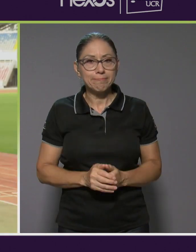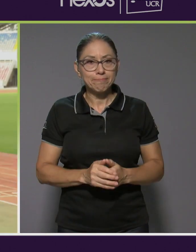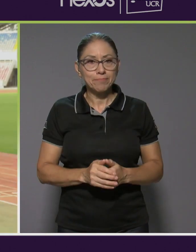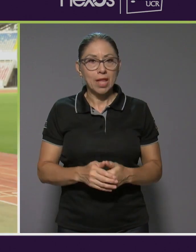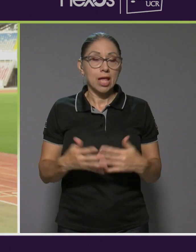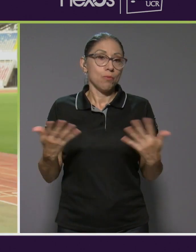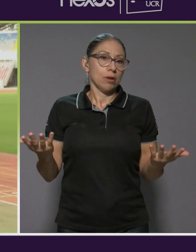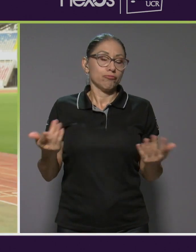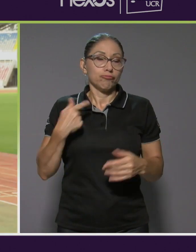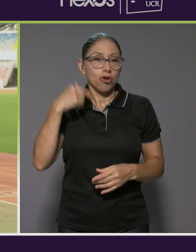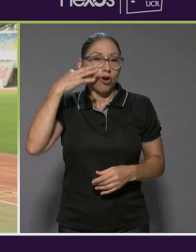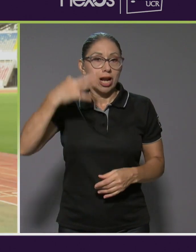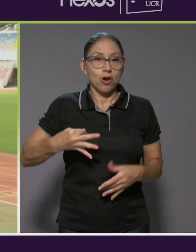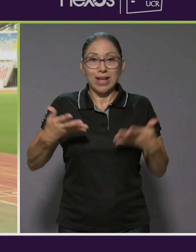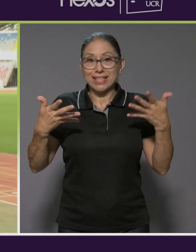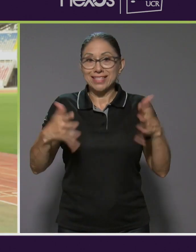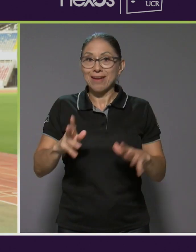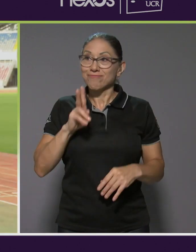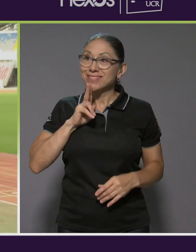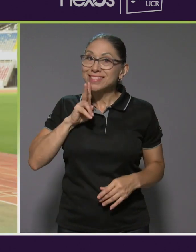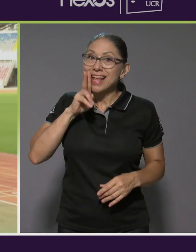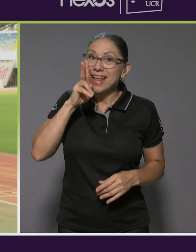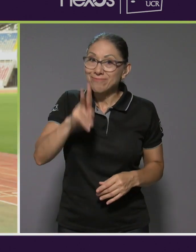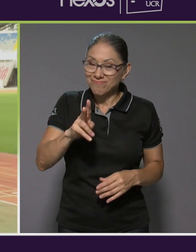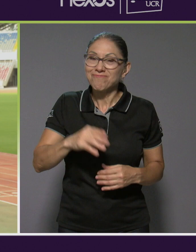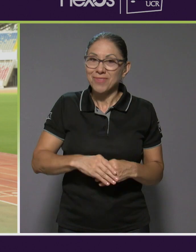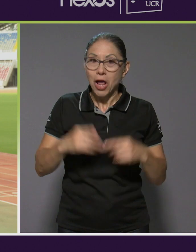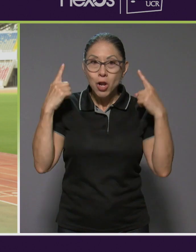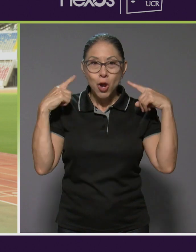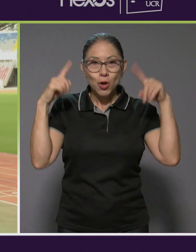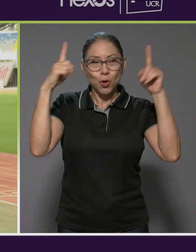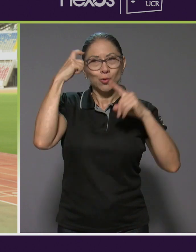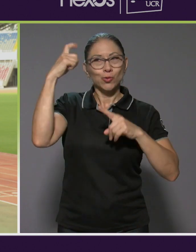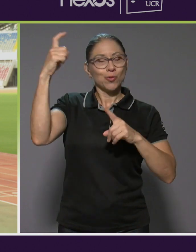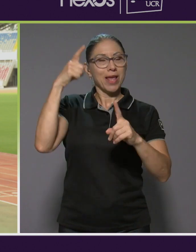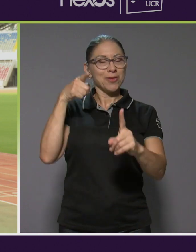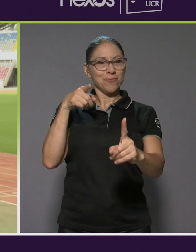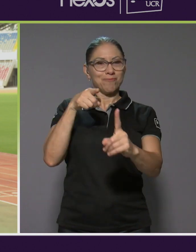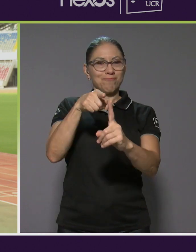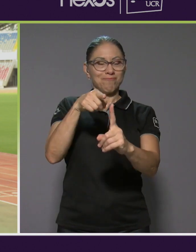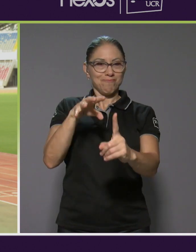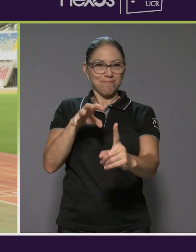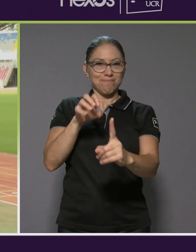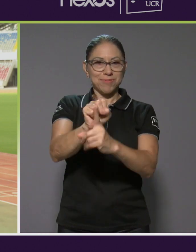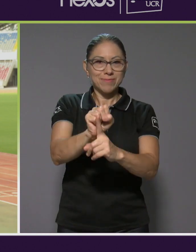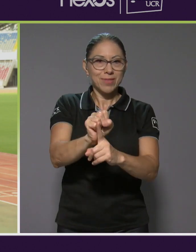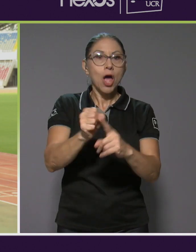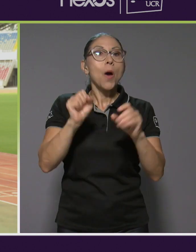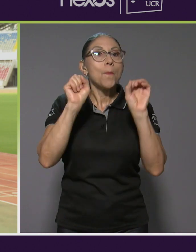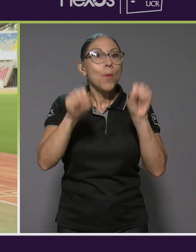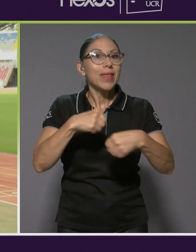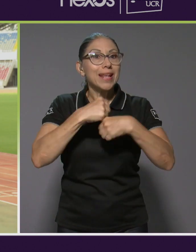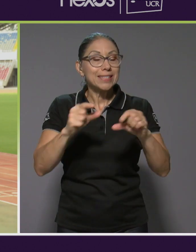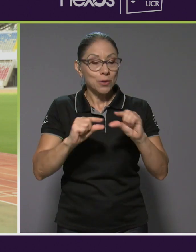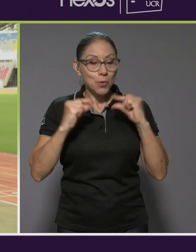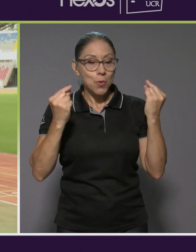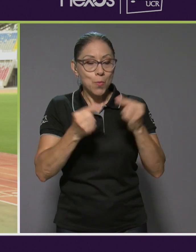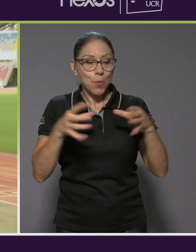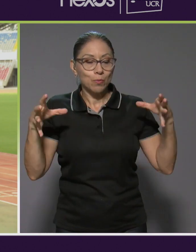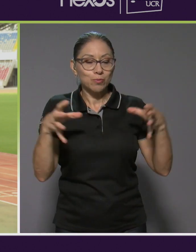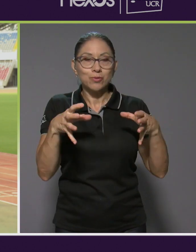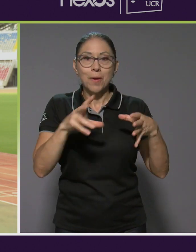Y bueno, creo que se nos hace ya realidad un sueño de poder incrementar una delegación, un número de paratletas y